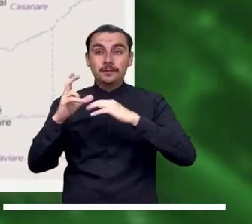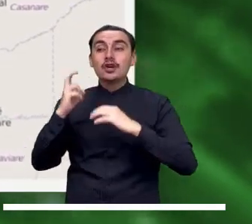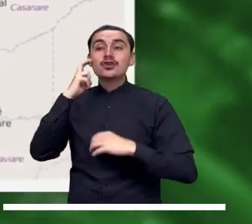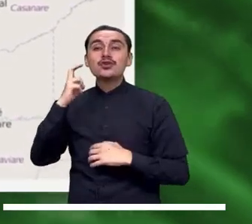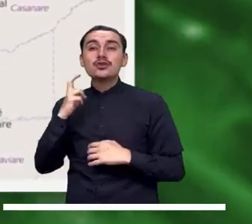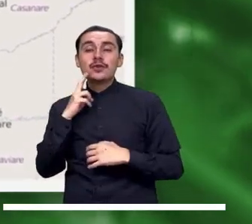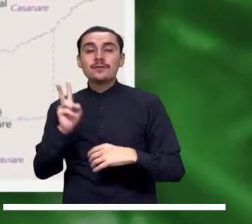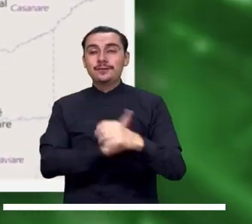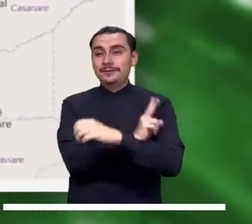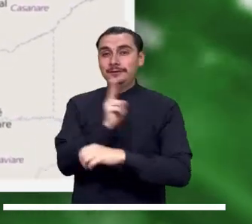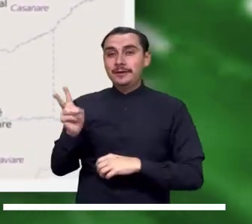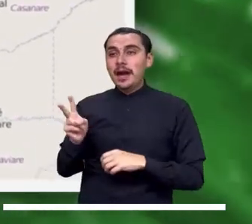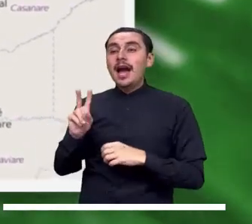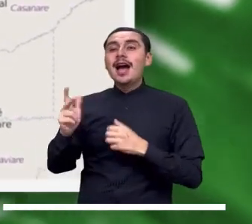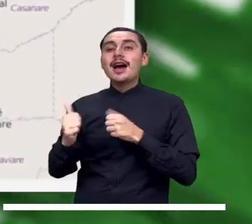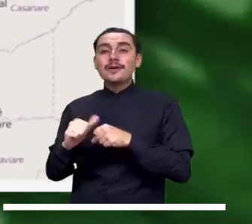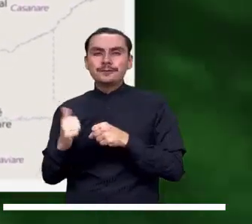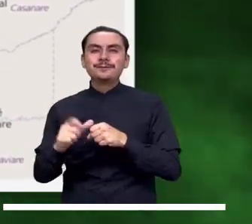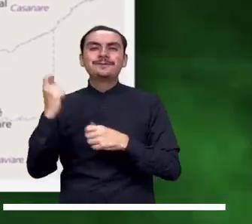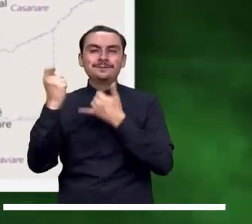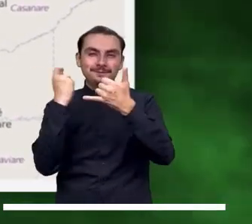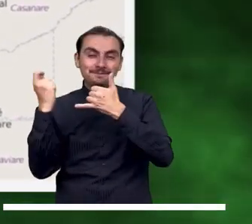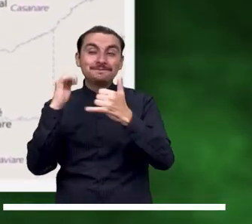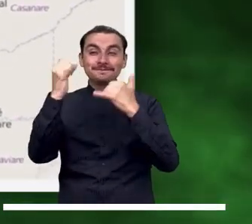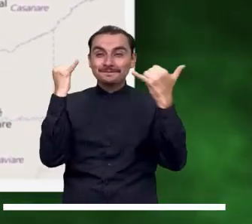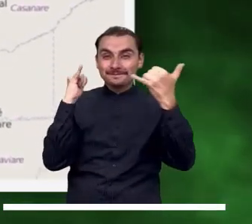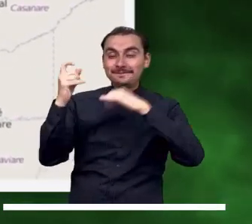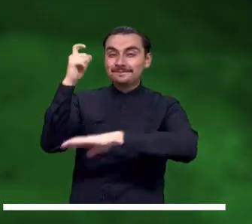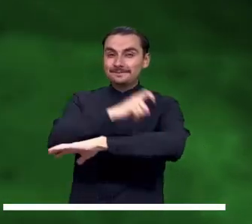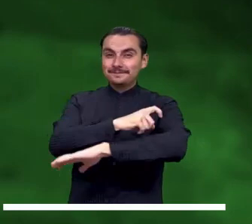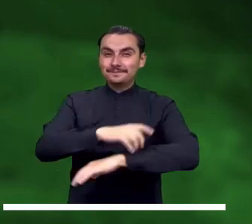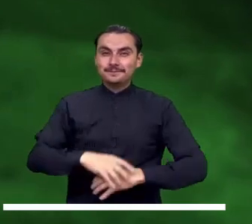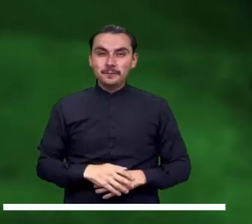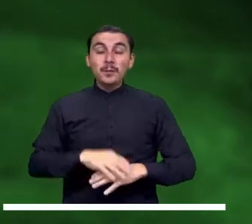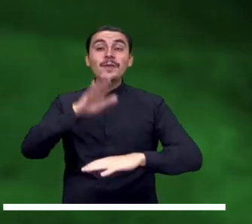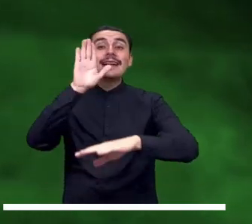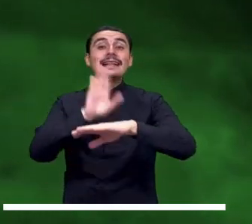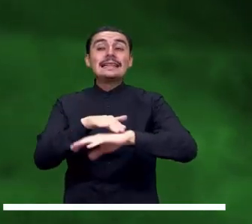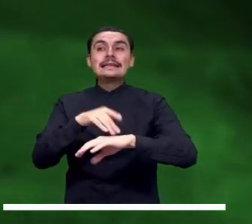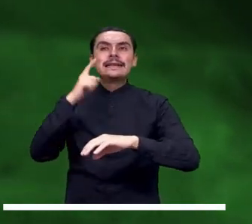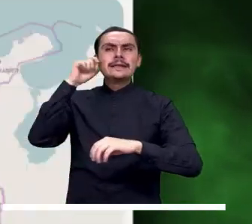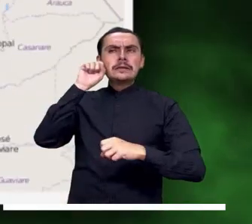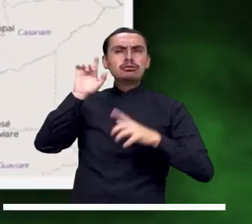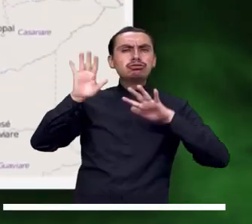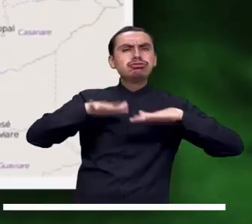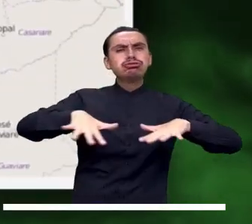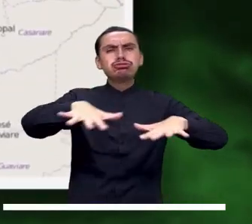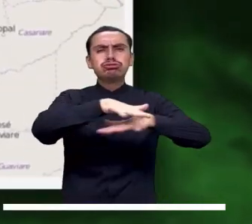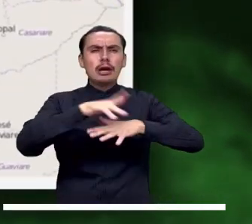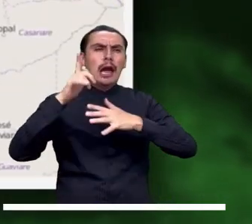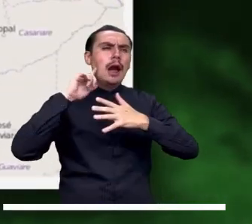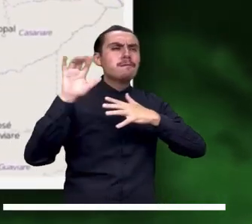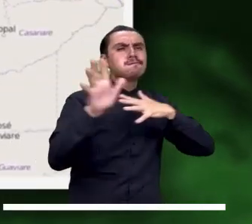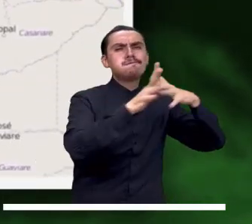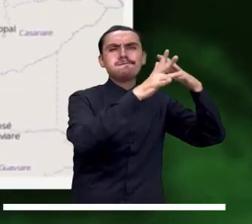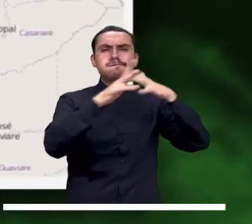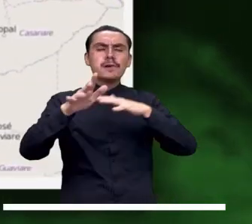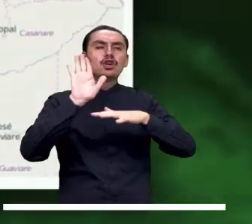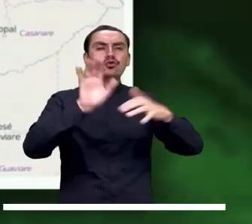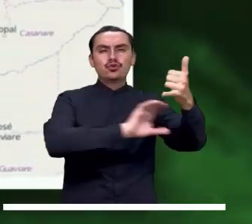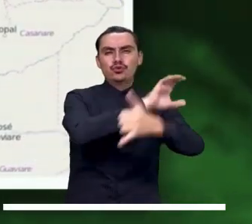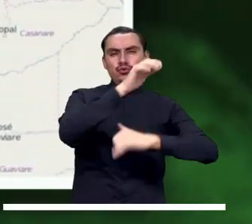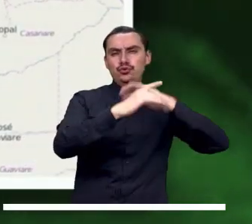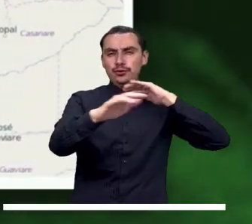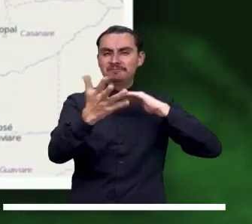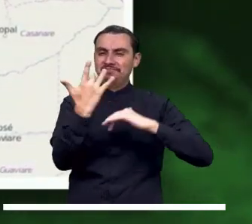Santanderes y Huila. Máxima alerta por posibles deslizamientos en Bolívar, Córdoba, Cauca, Chocó, Valle del